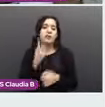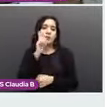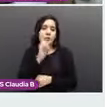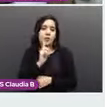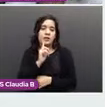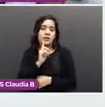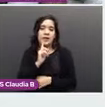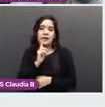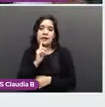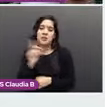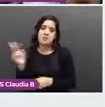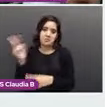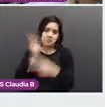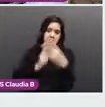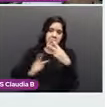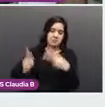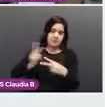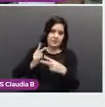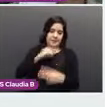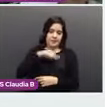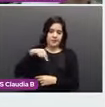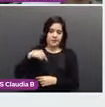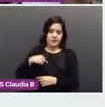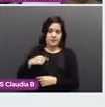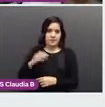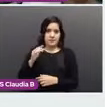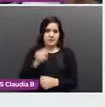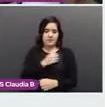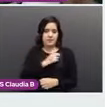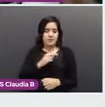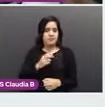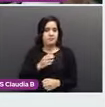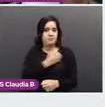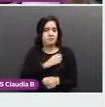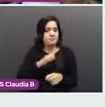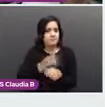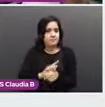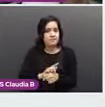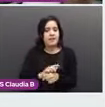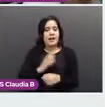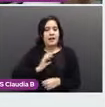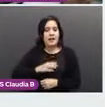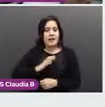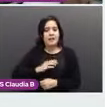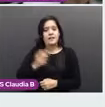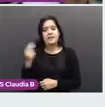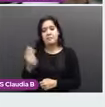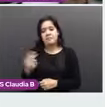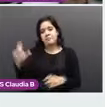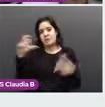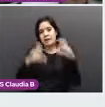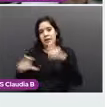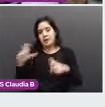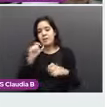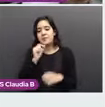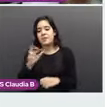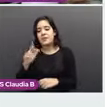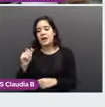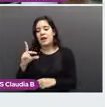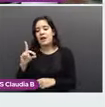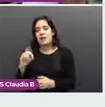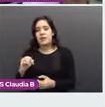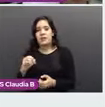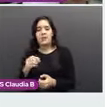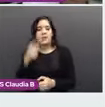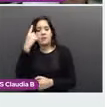bueno, si llega a oncología, va a requerir de quimioterapia y radioterapia paliativa. También puede haber una